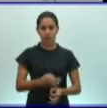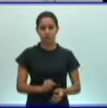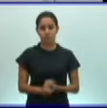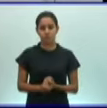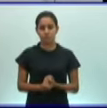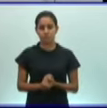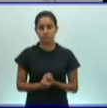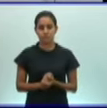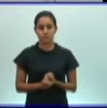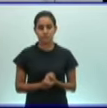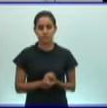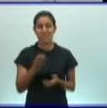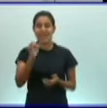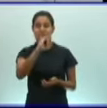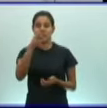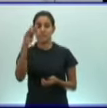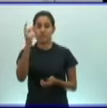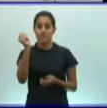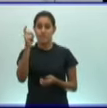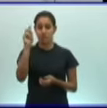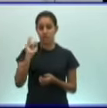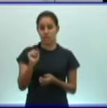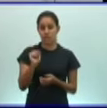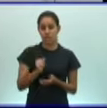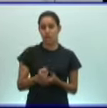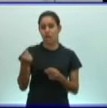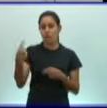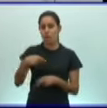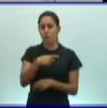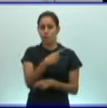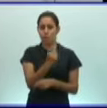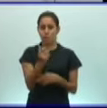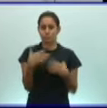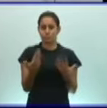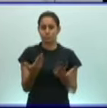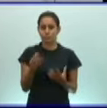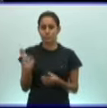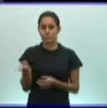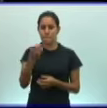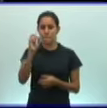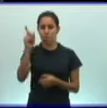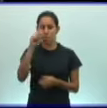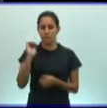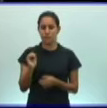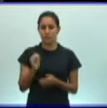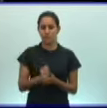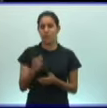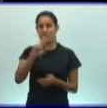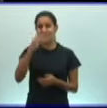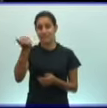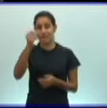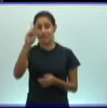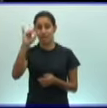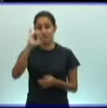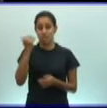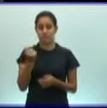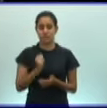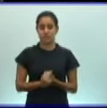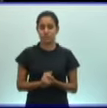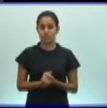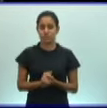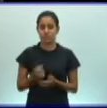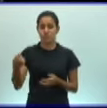la simetría, los políferos generalmente asimétricos y en el caso de los seleniterados radiales. Y los platermintos y